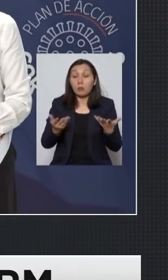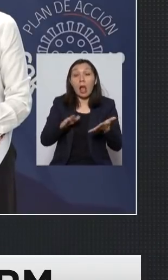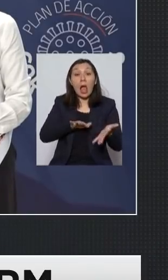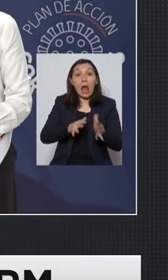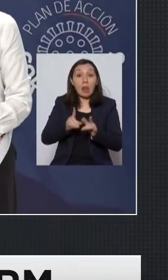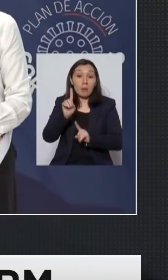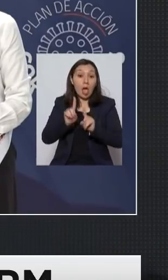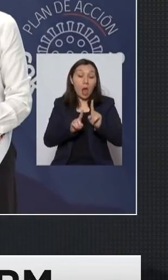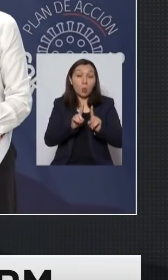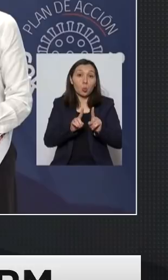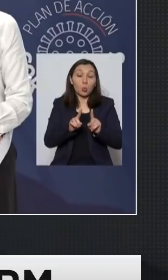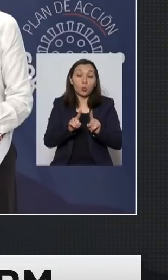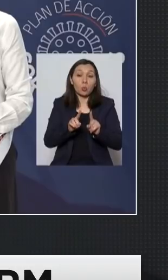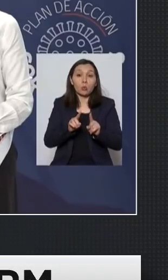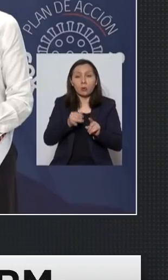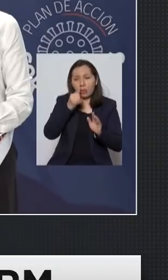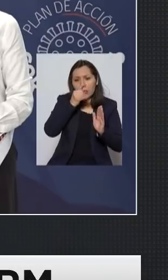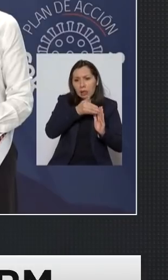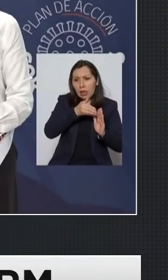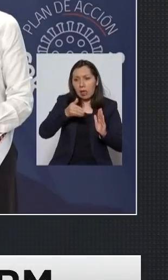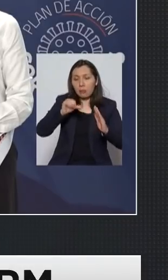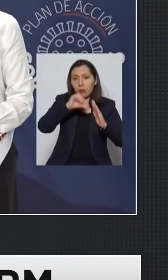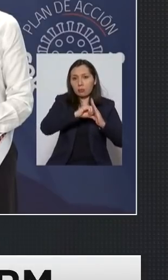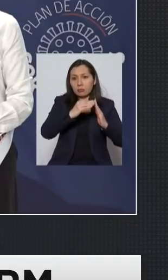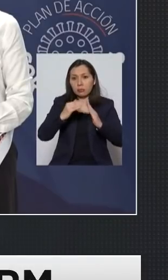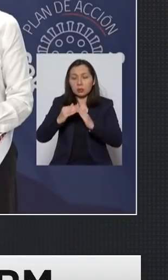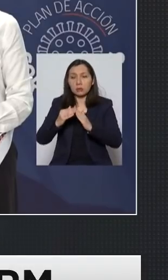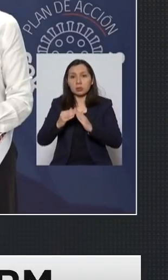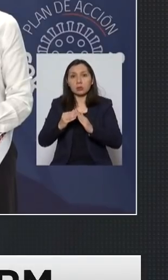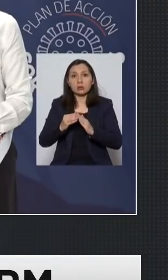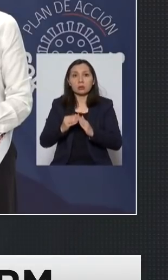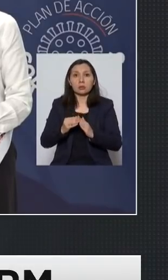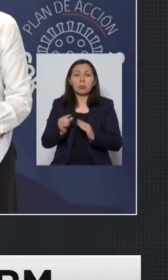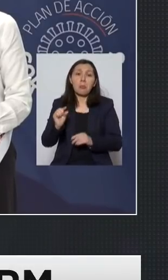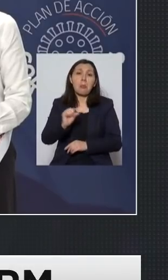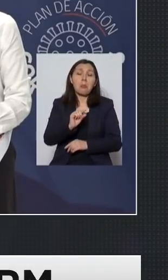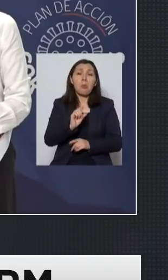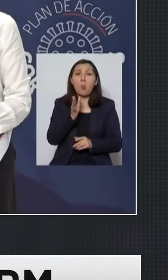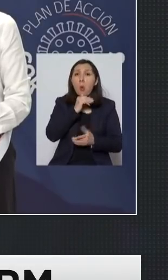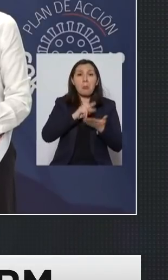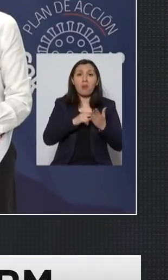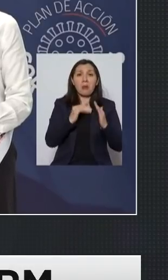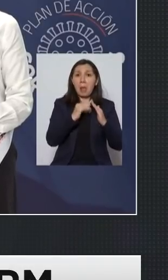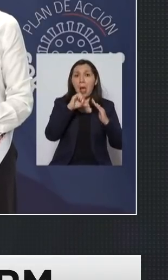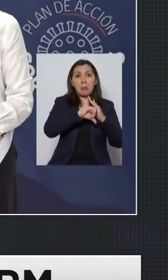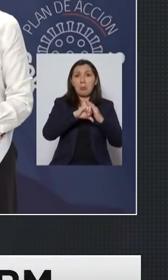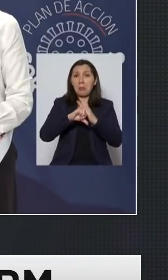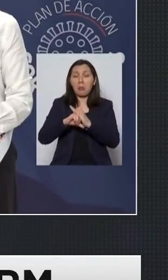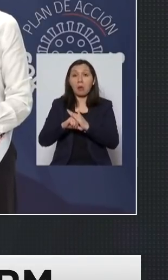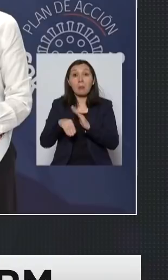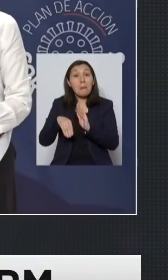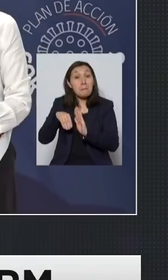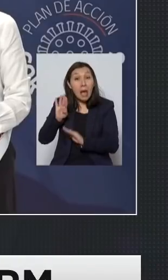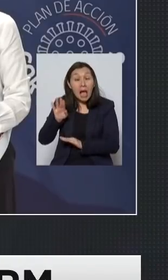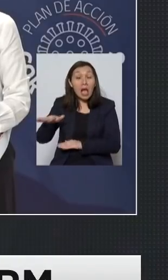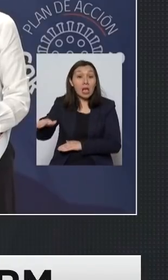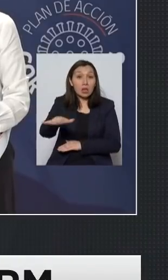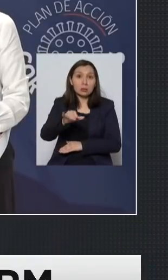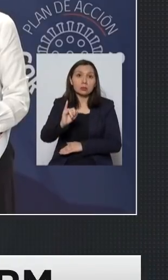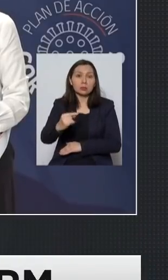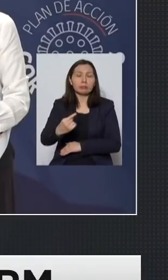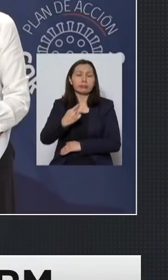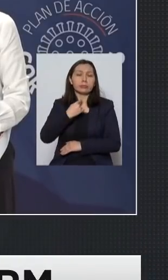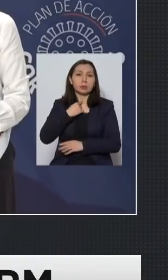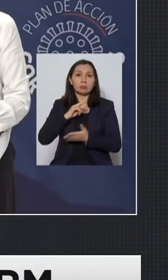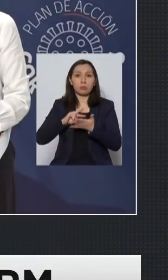mejor algunos estos periodos de cuarentena les producen poca afectación en su vida diaria pero para la inmensa mayoría sí